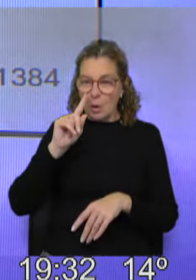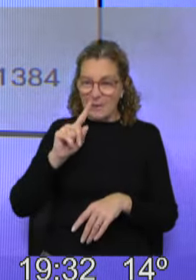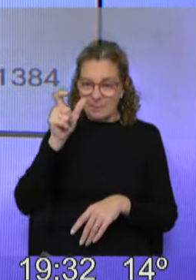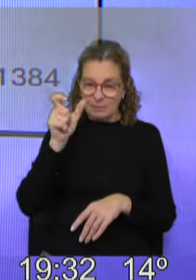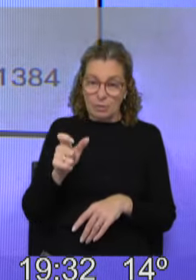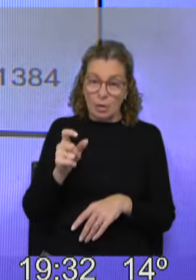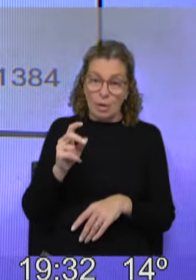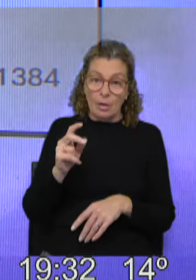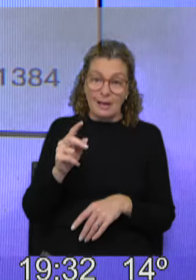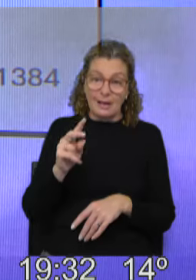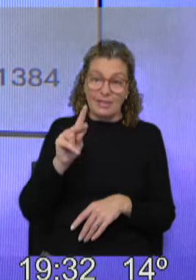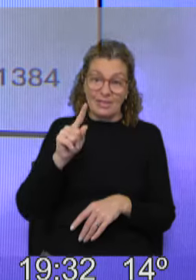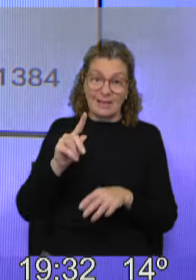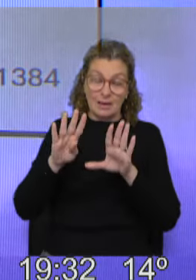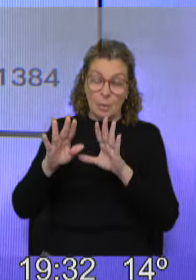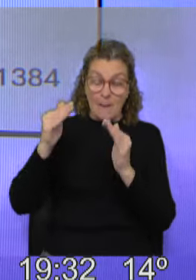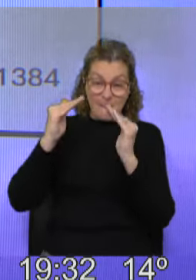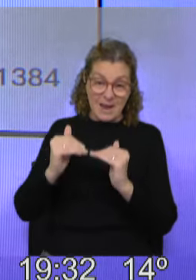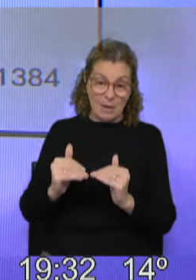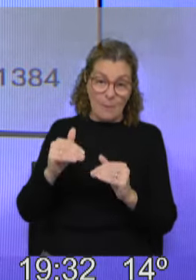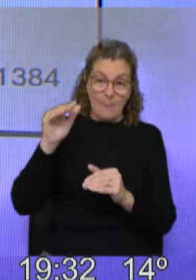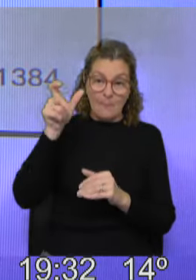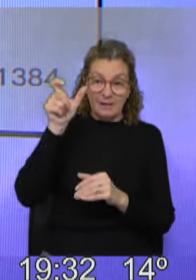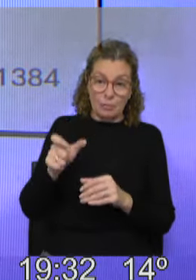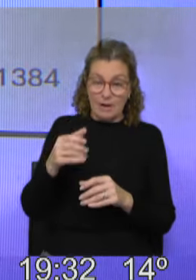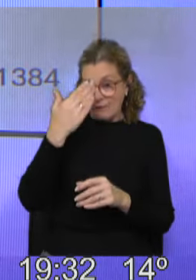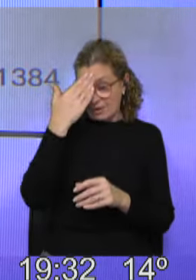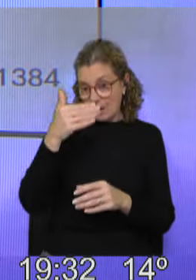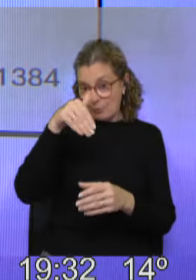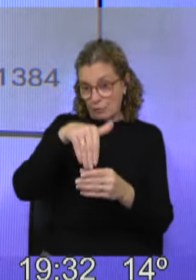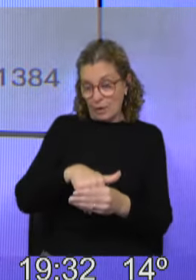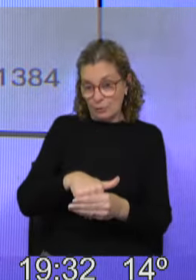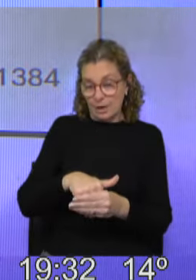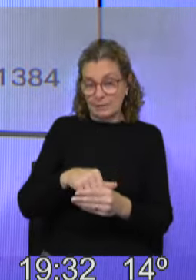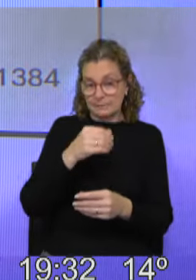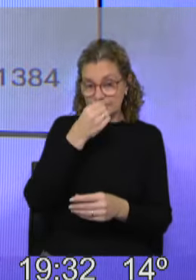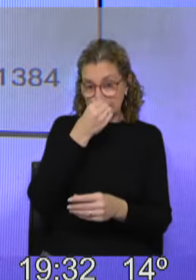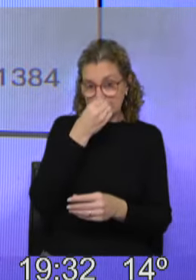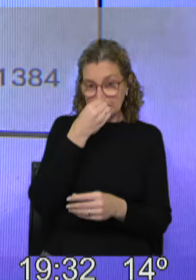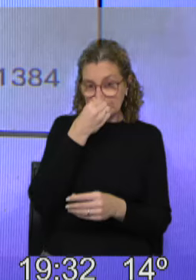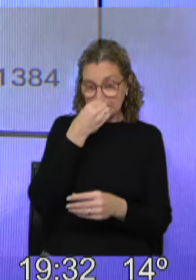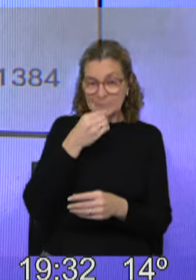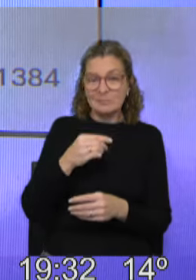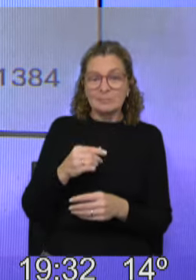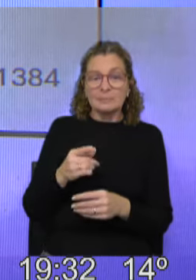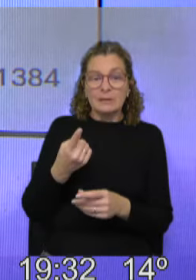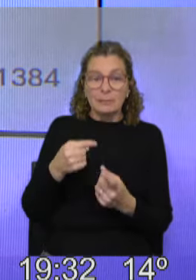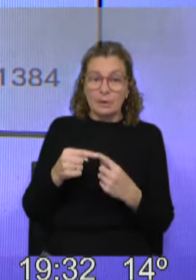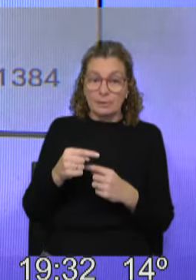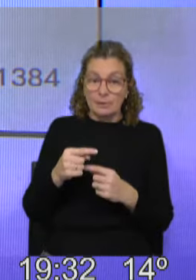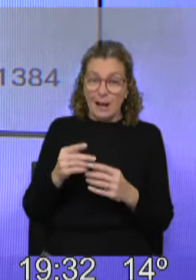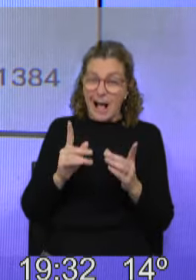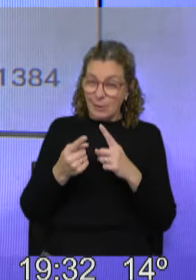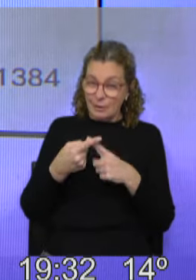el 2019 fue el momento de menor participación de votantes adentro de la interna del Frente Amplio, teniendo algunas